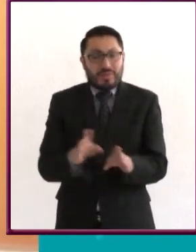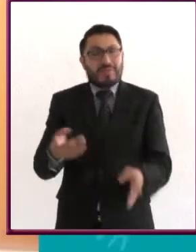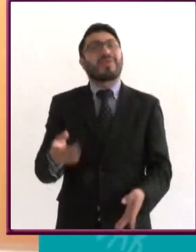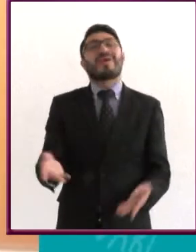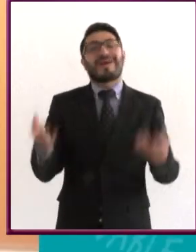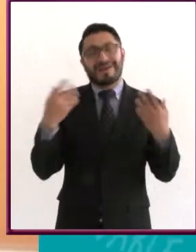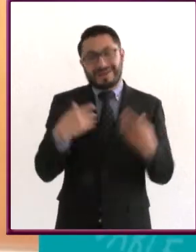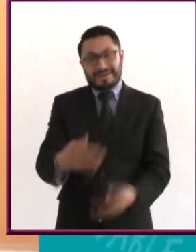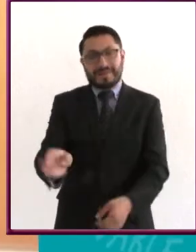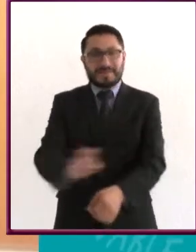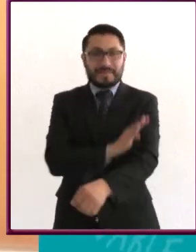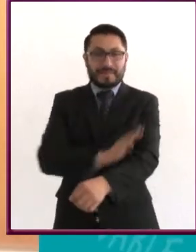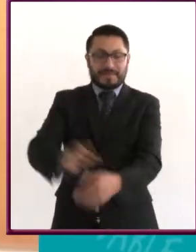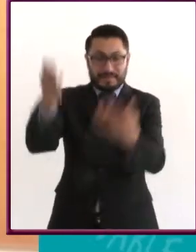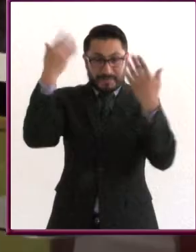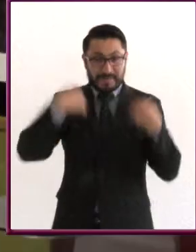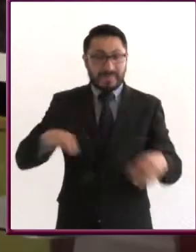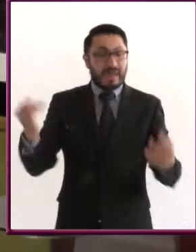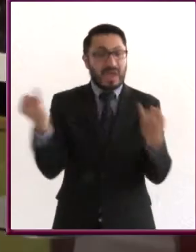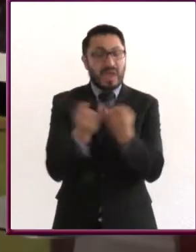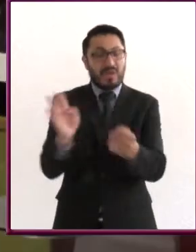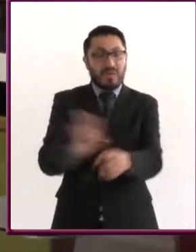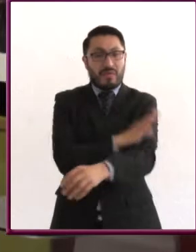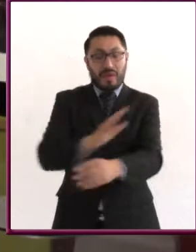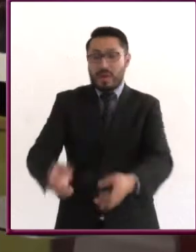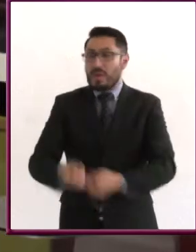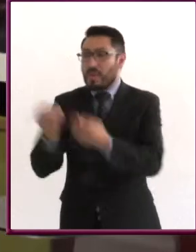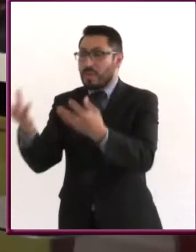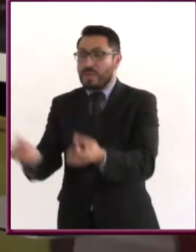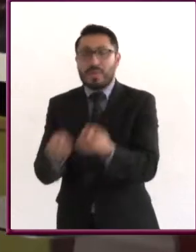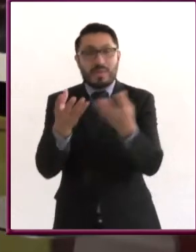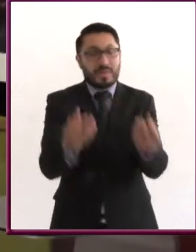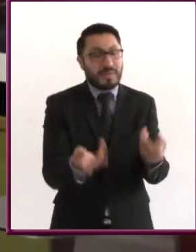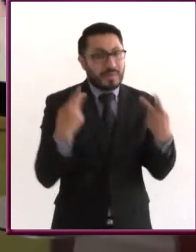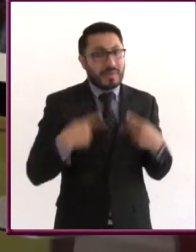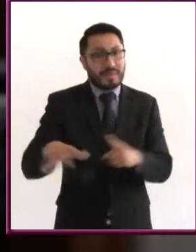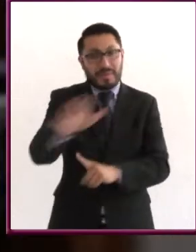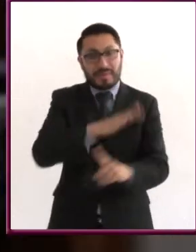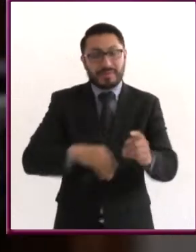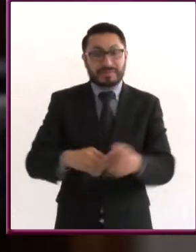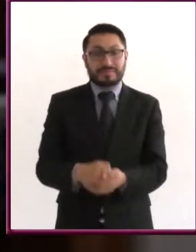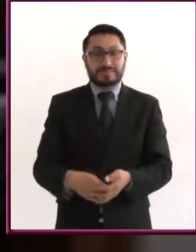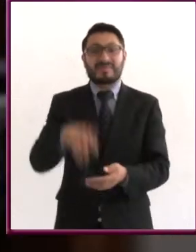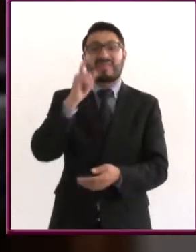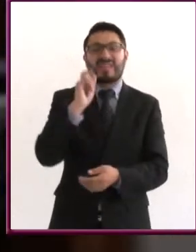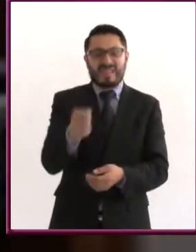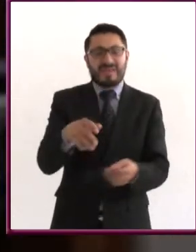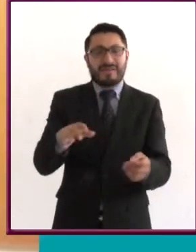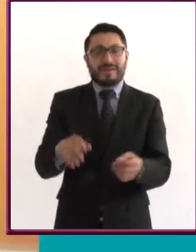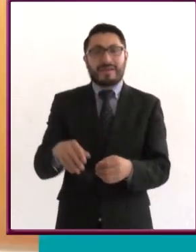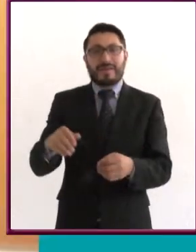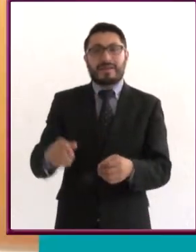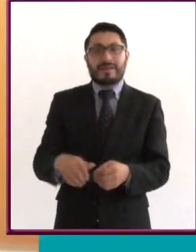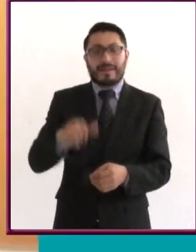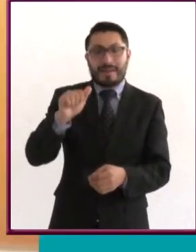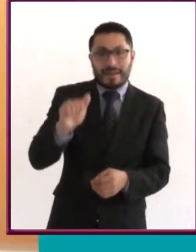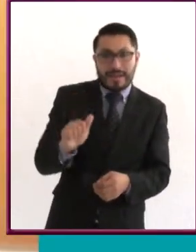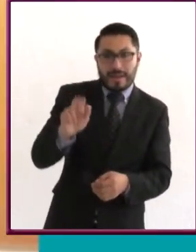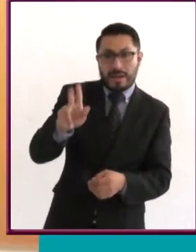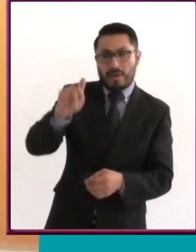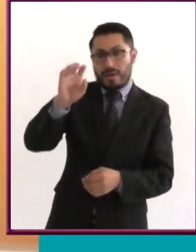favor también a las personas que me rodean. ¿Y en qué consiste la autoeficacia en el cuidado de la salud? La